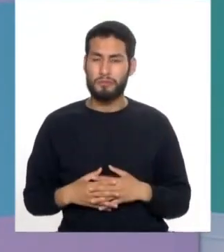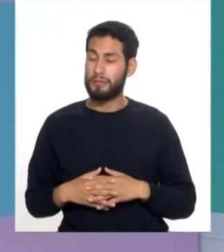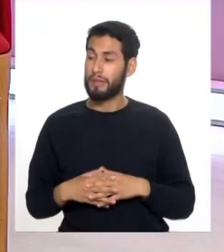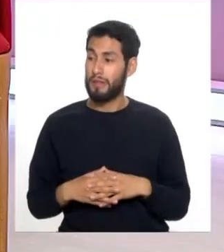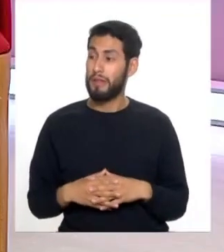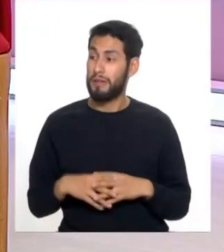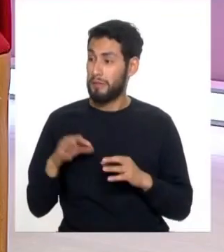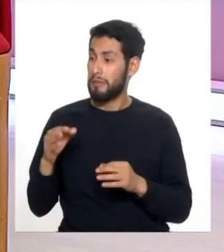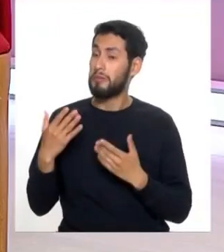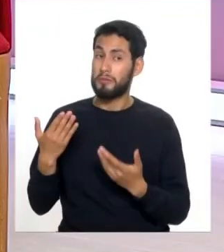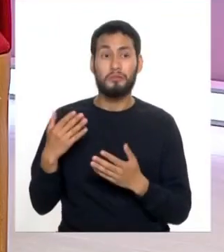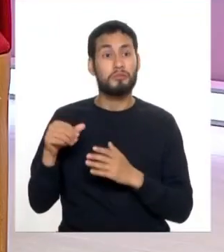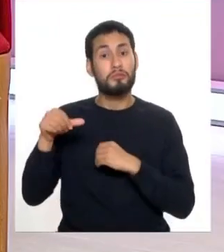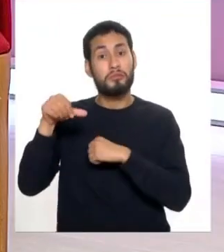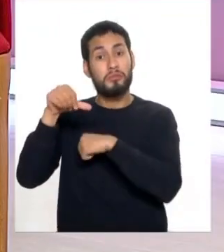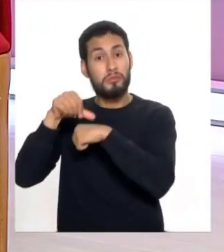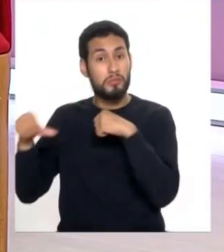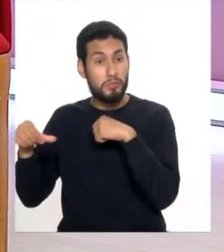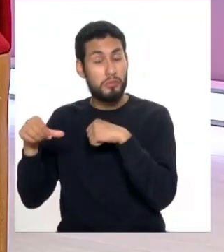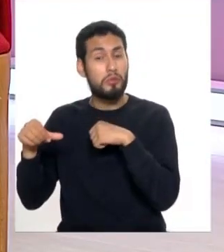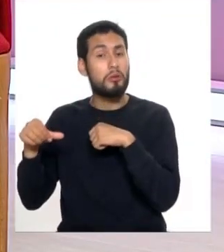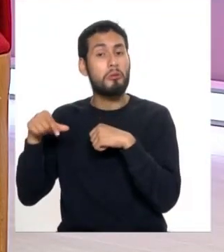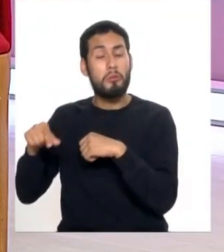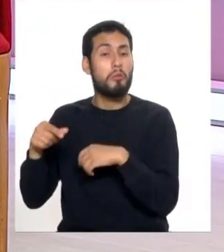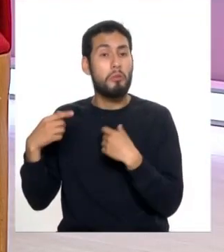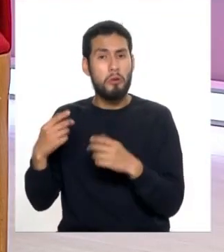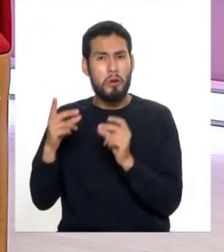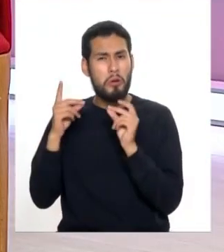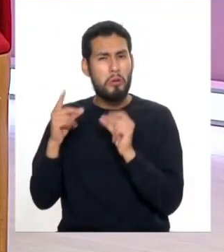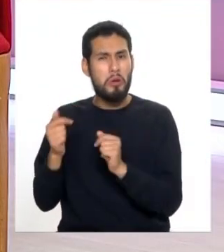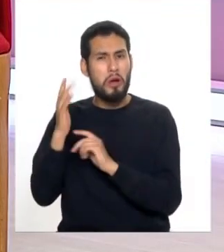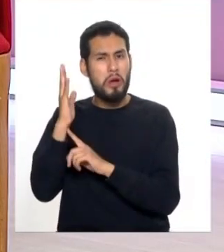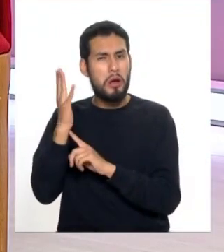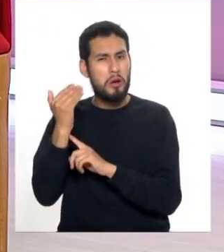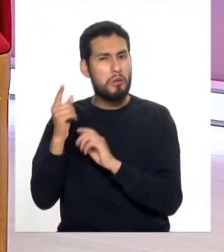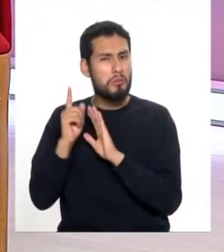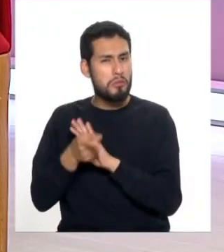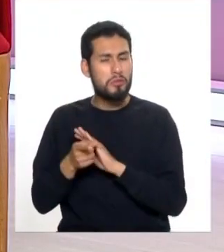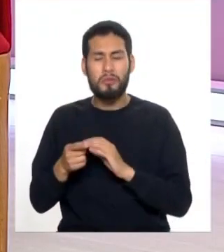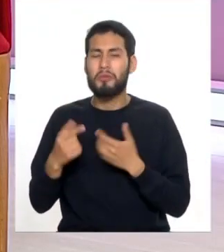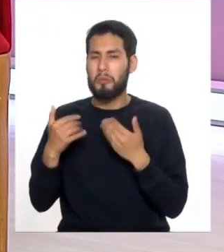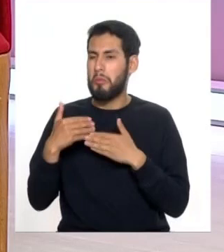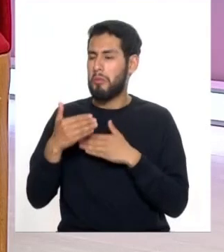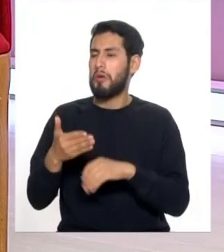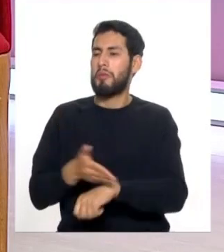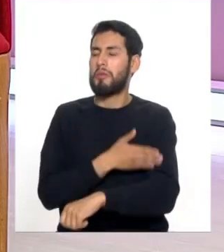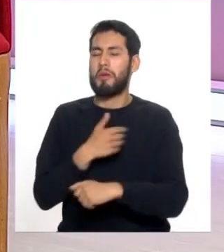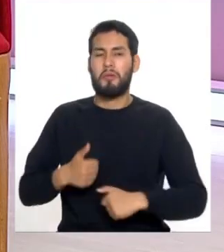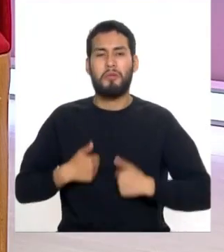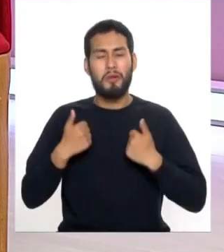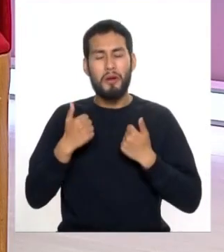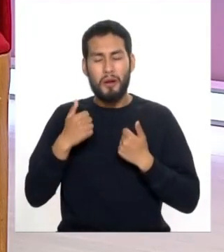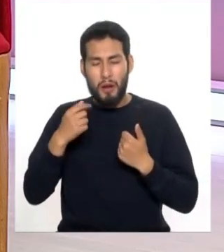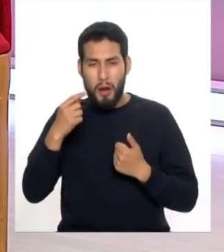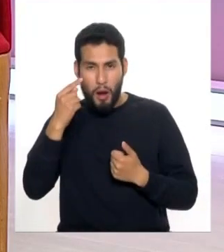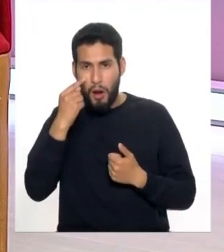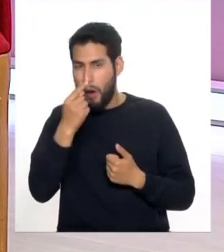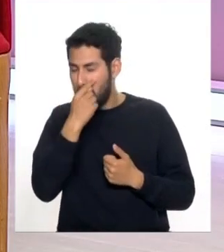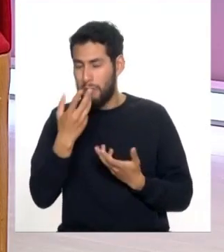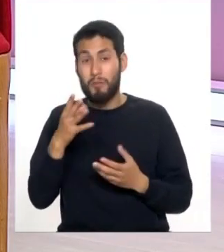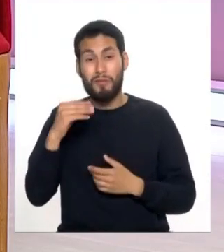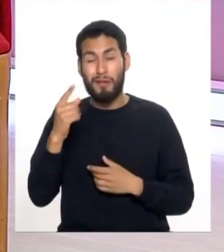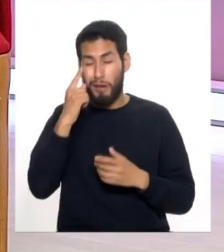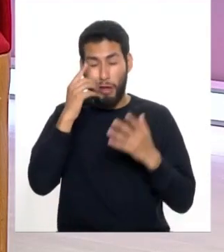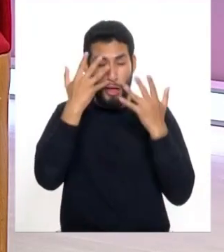vuelve a ser como antes una cirugía que está en pocos minutos y puedes mejorar la visión porque te puedes quedar